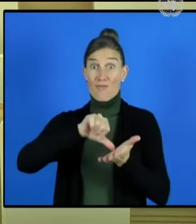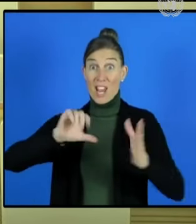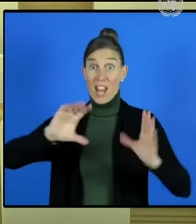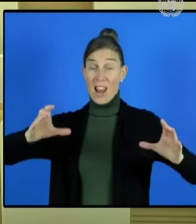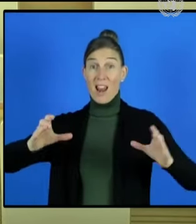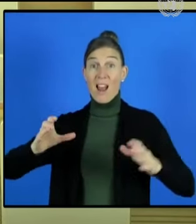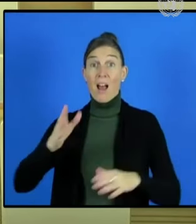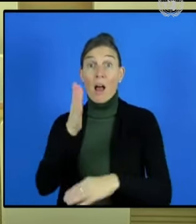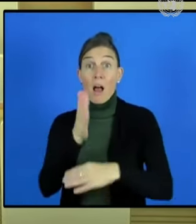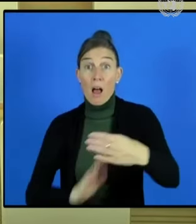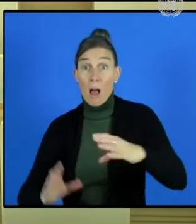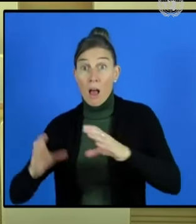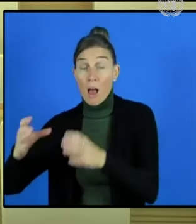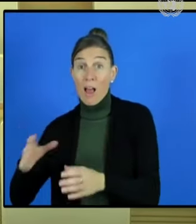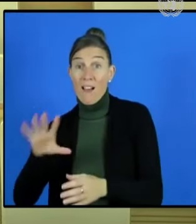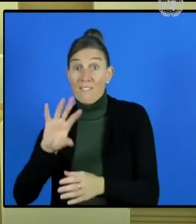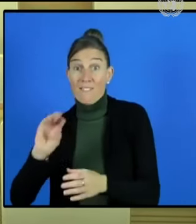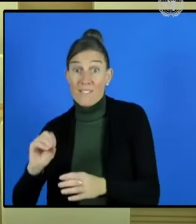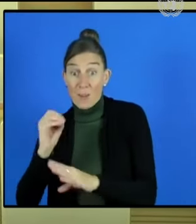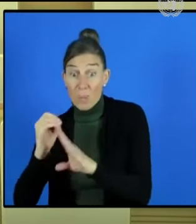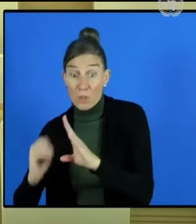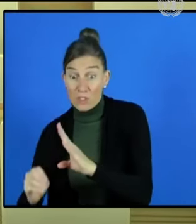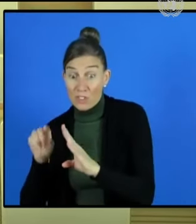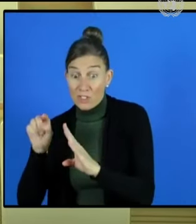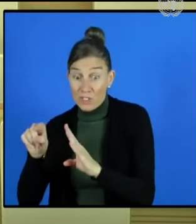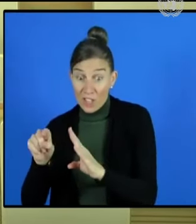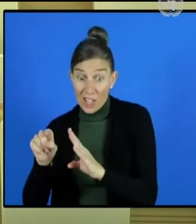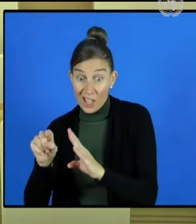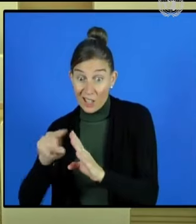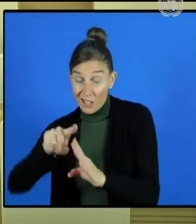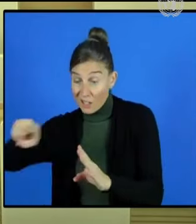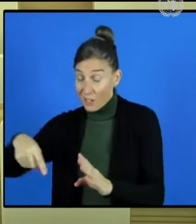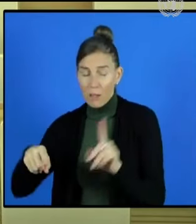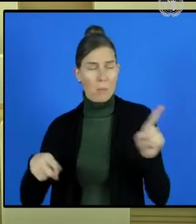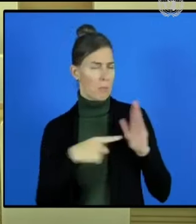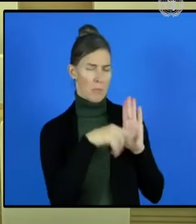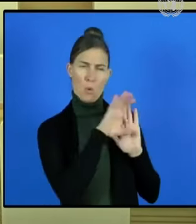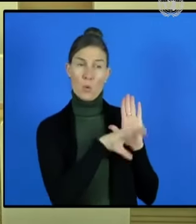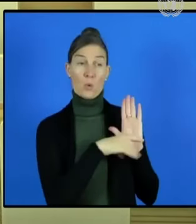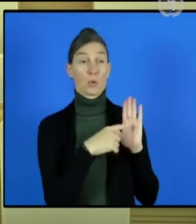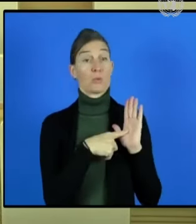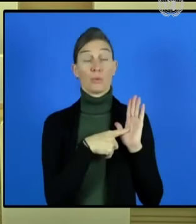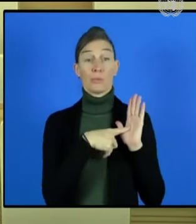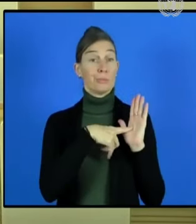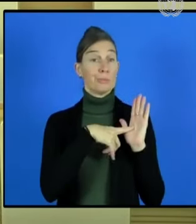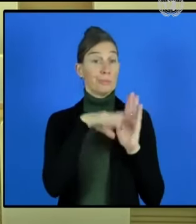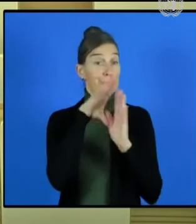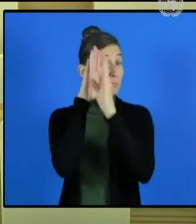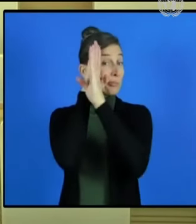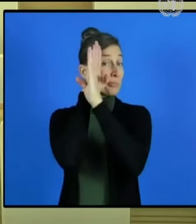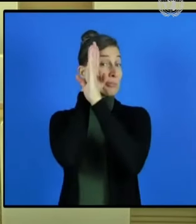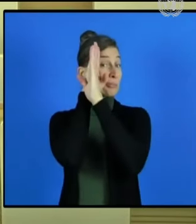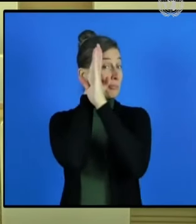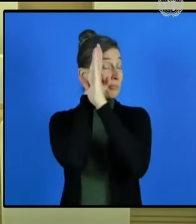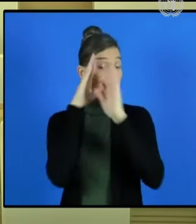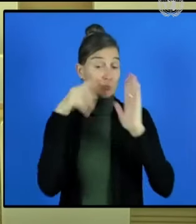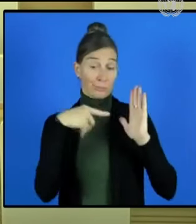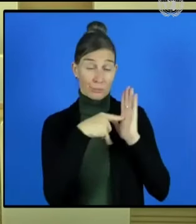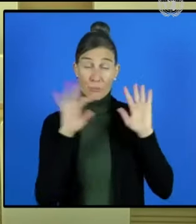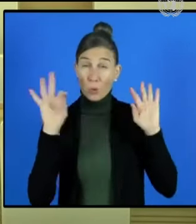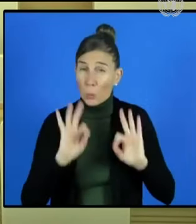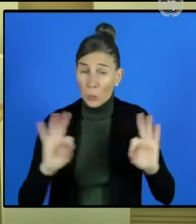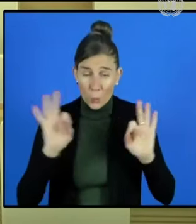constituyan más del 50% de la población, en la Constitución no se reconoce tampoco su existencia y sus derechos fundamentales no se